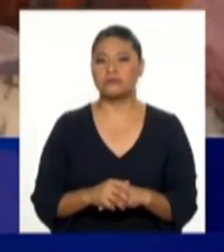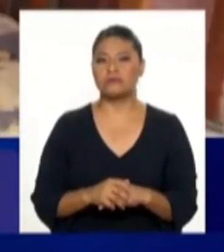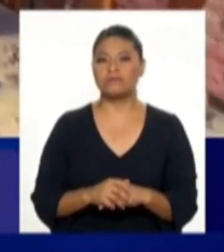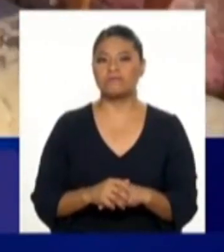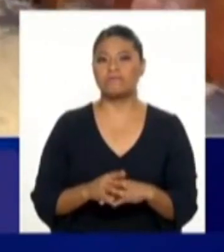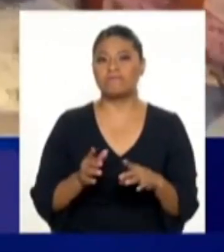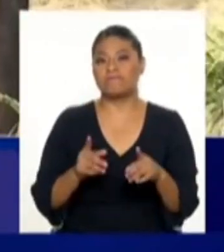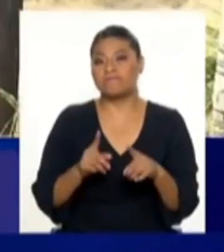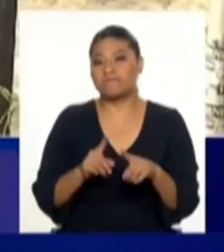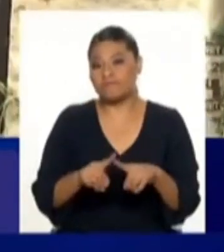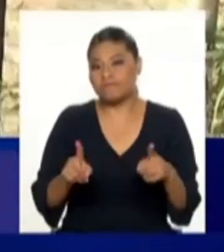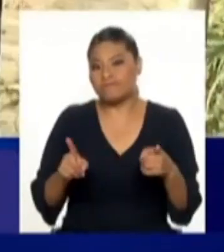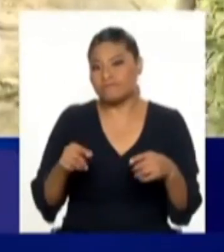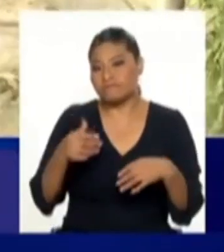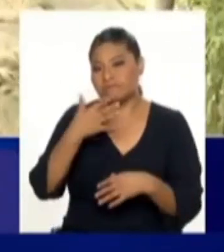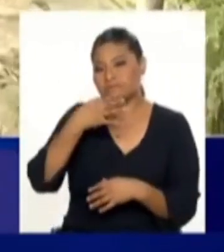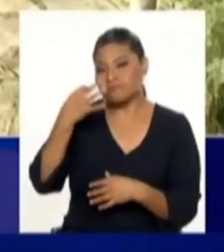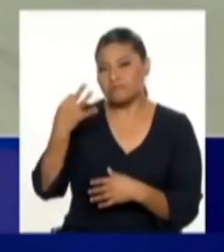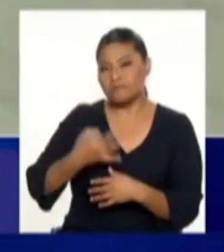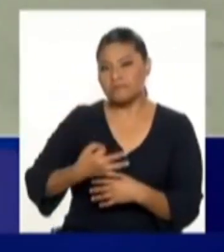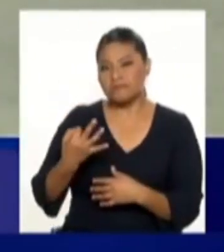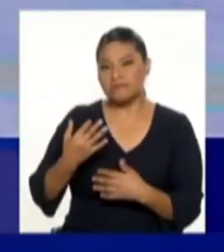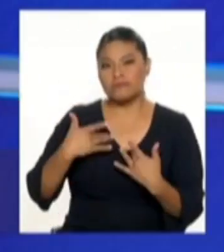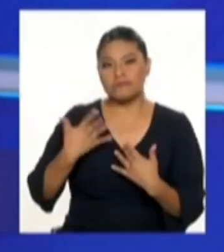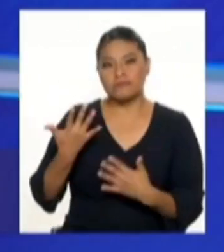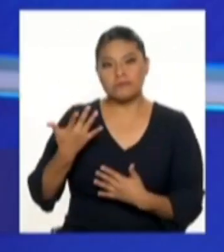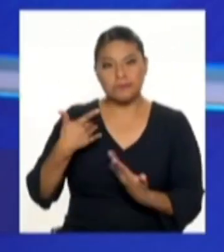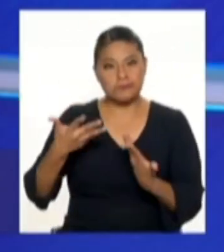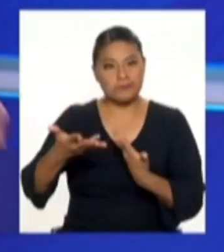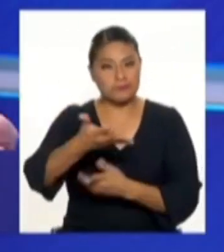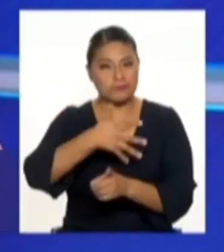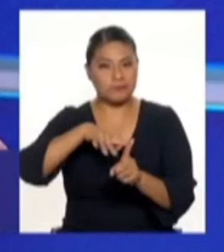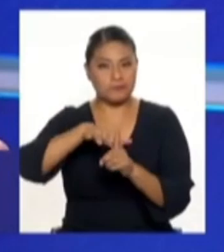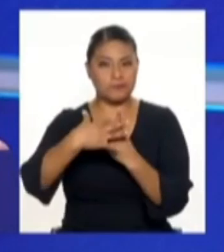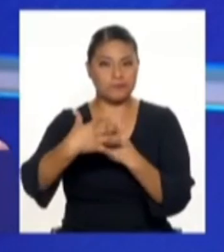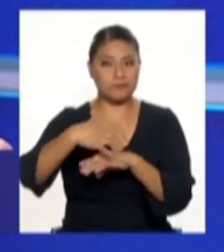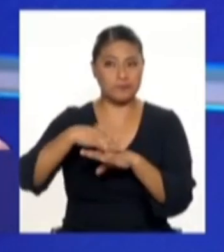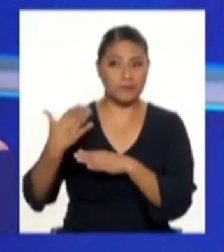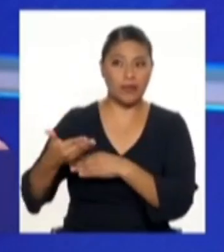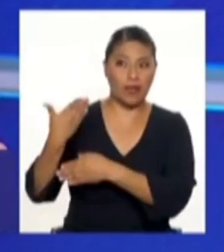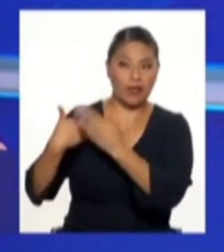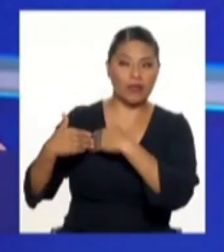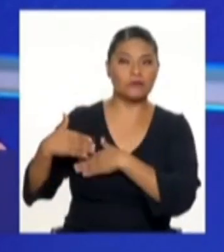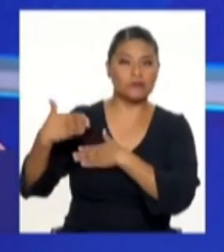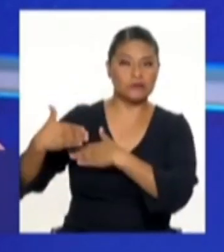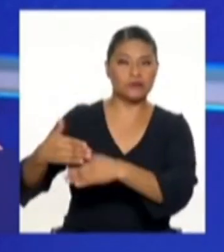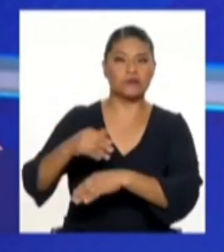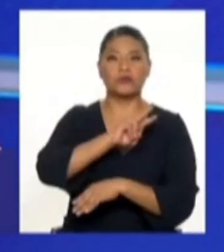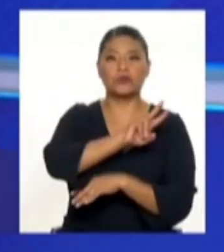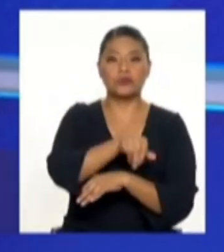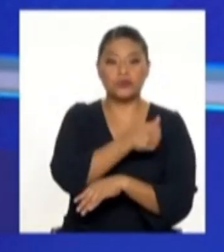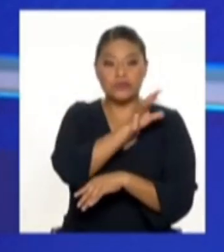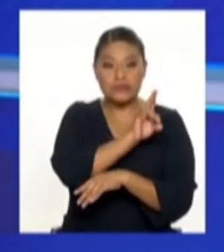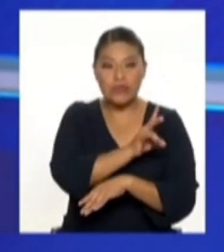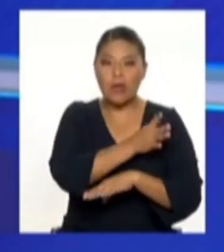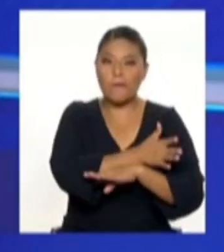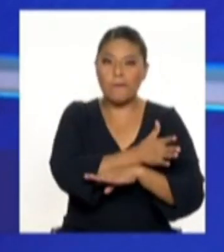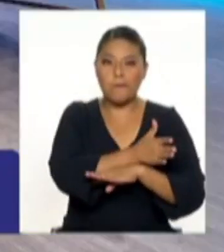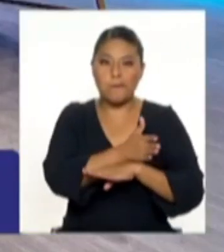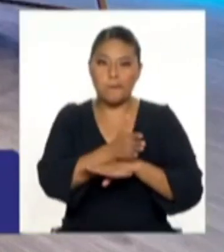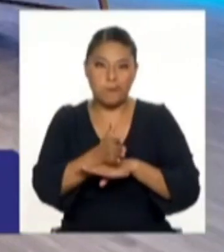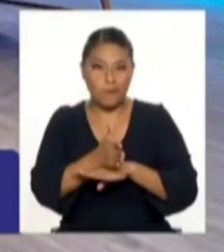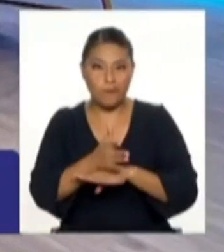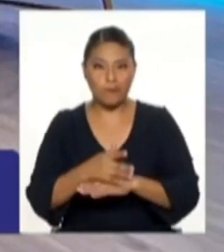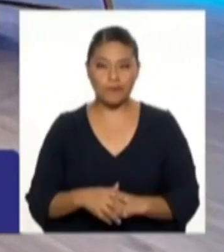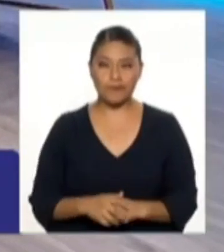Pero definitivamente nos quedamos con esa situación de que esto se debió avanzar desde el año 2017. Gobernador, son medidas